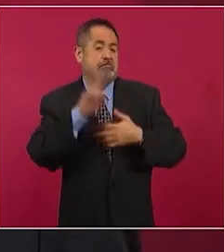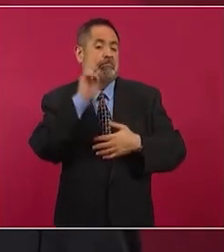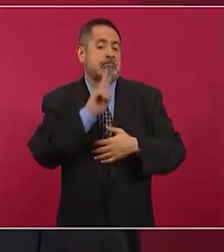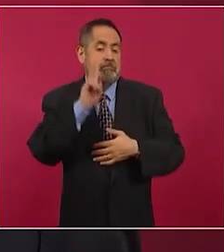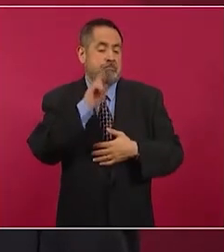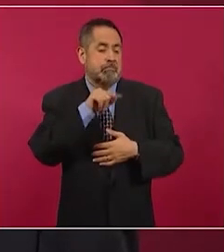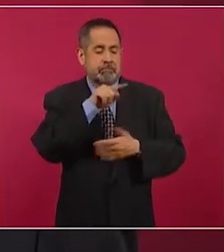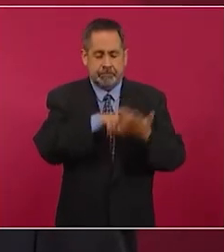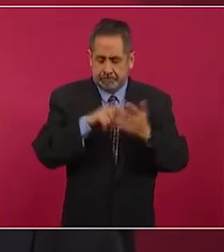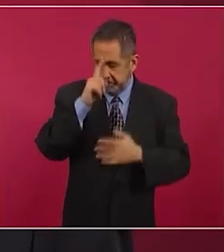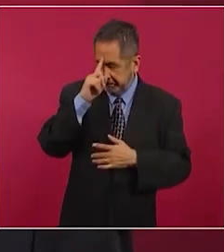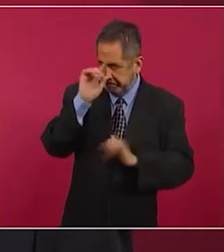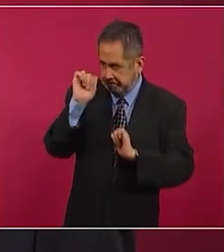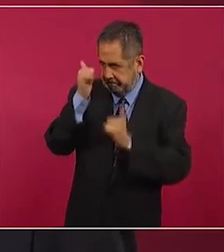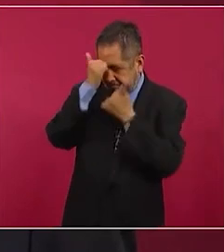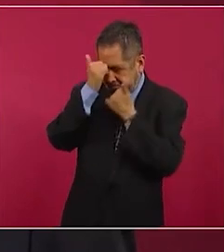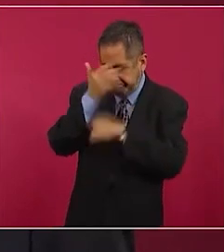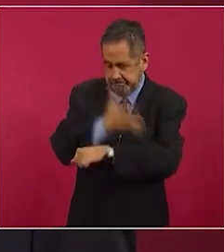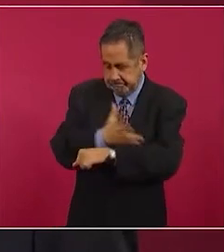Es un acto de honestidad,